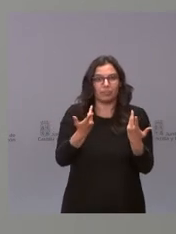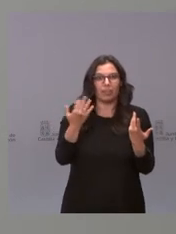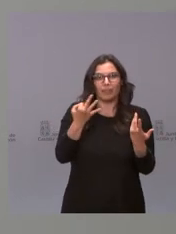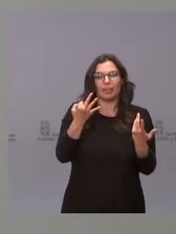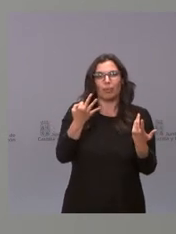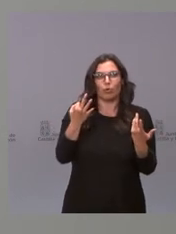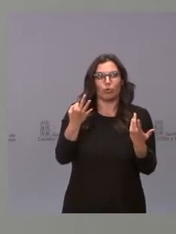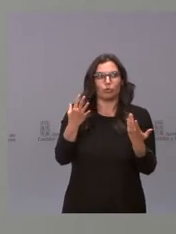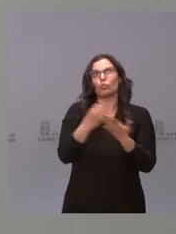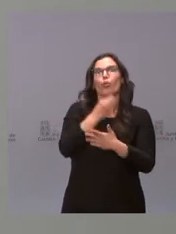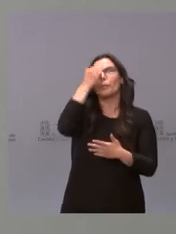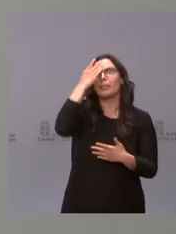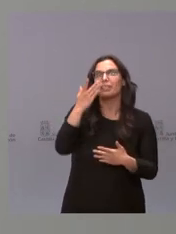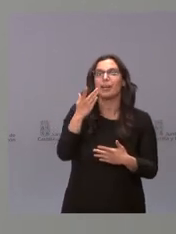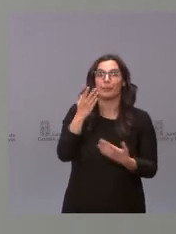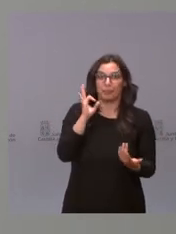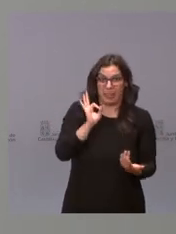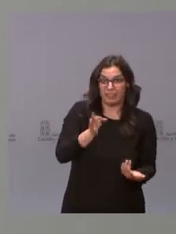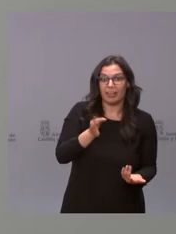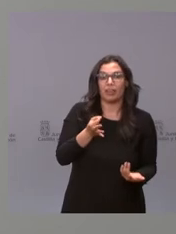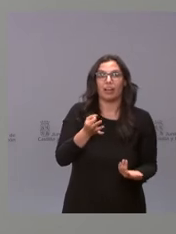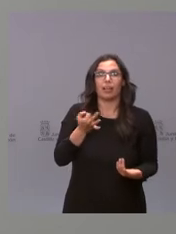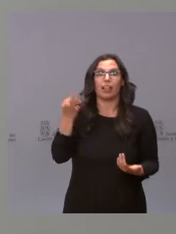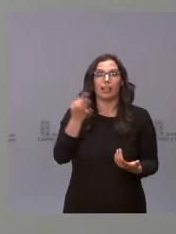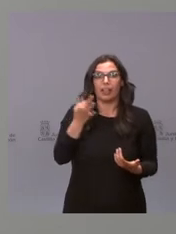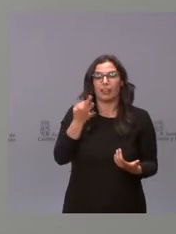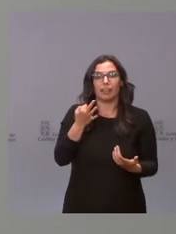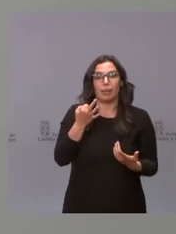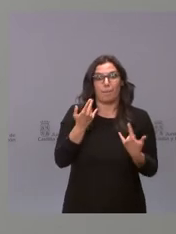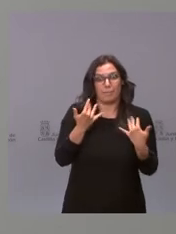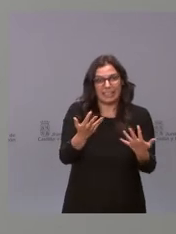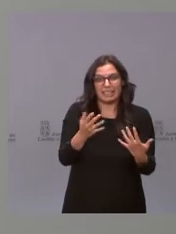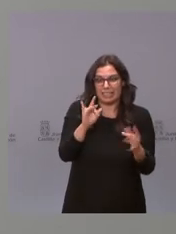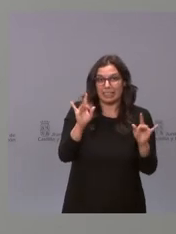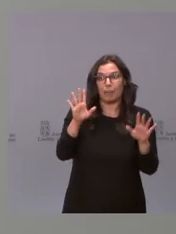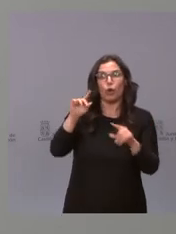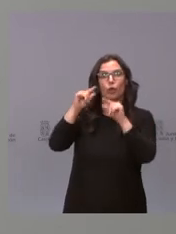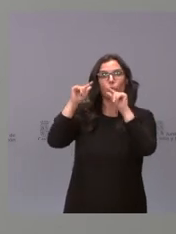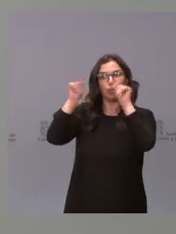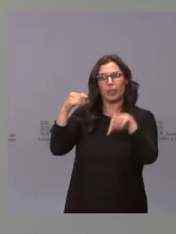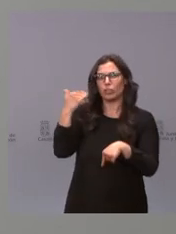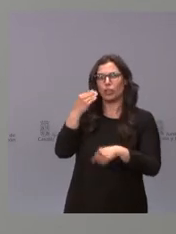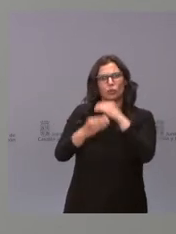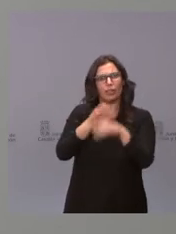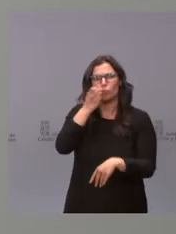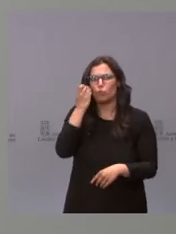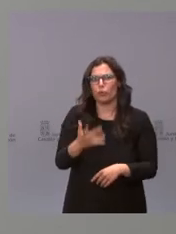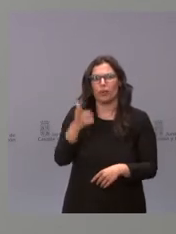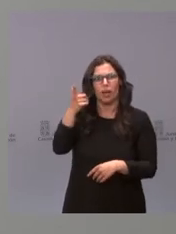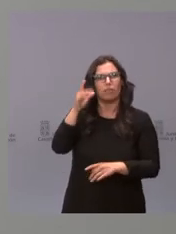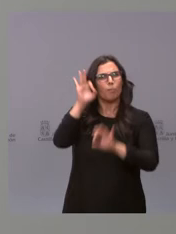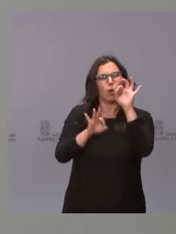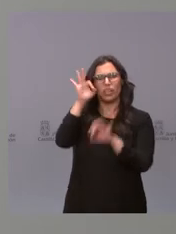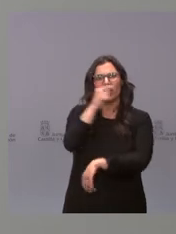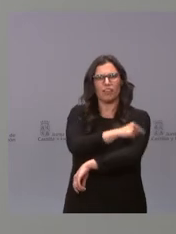todos en la cabeza que es verdad que tenemos que dar mayor prisa pero en Soria lo están haciendo muy bien están consiguiendo una tasa de